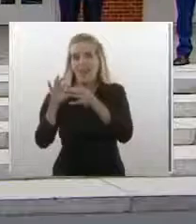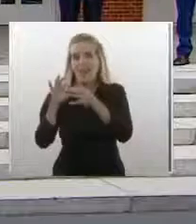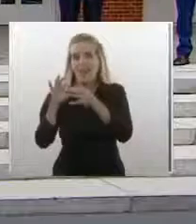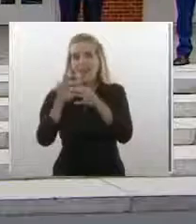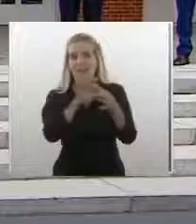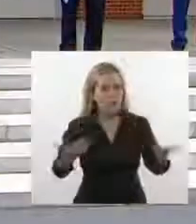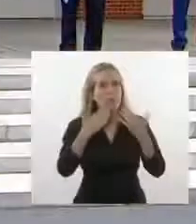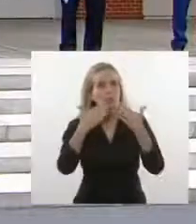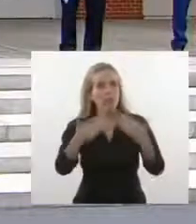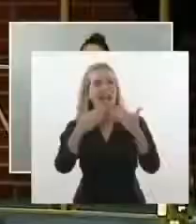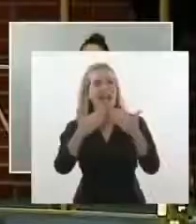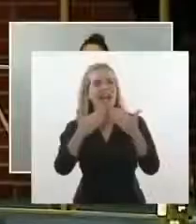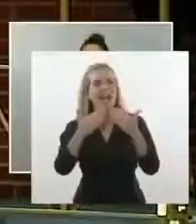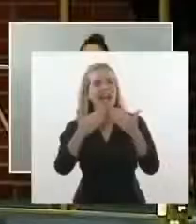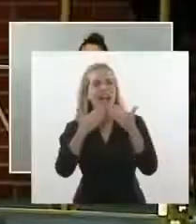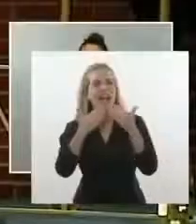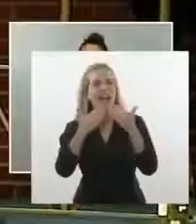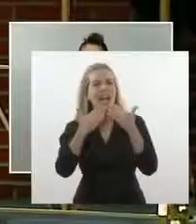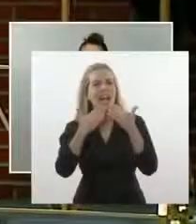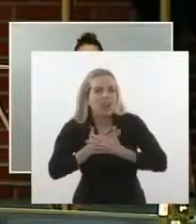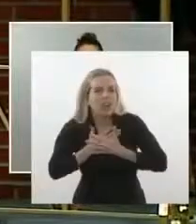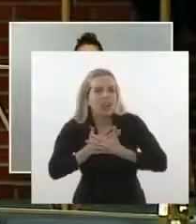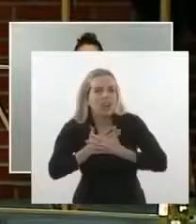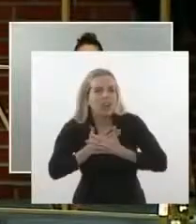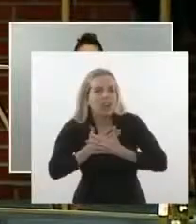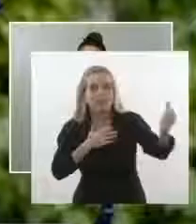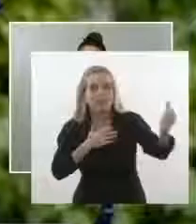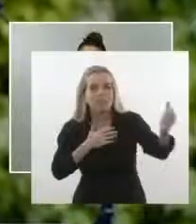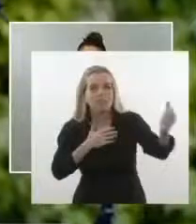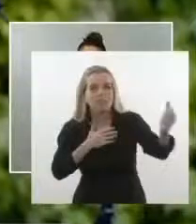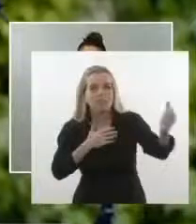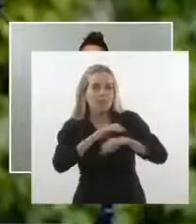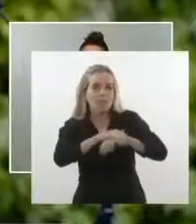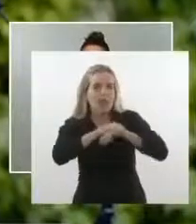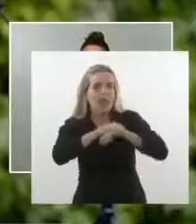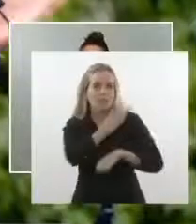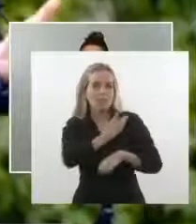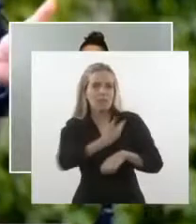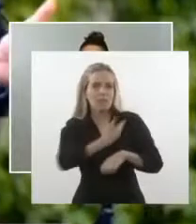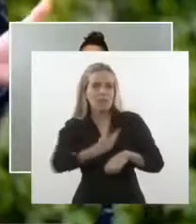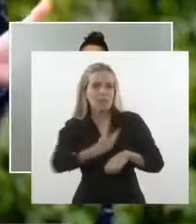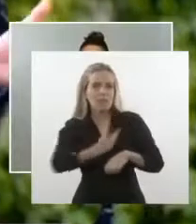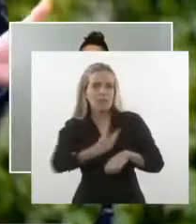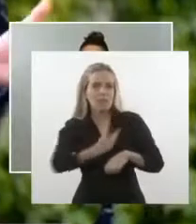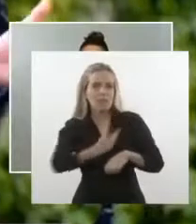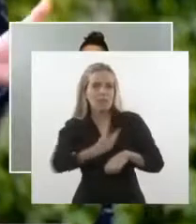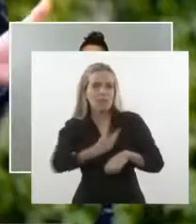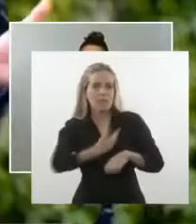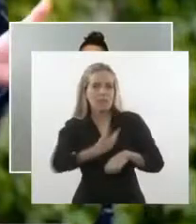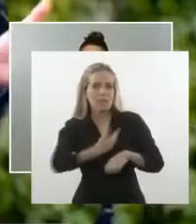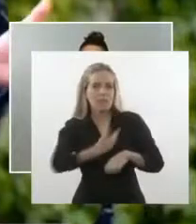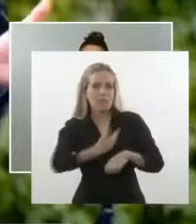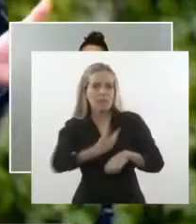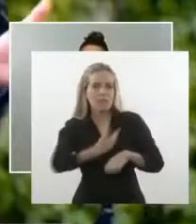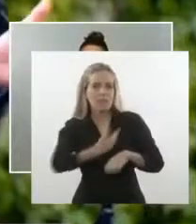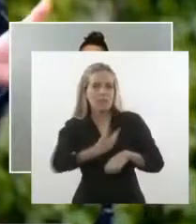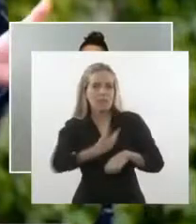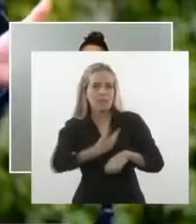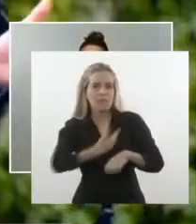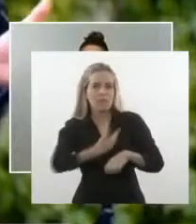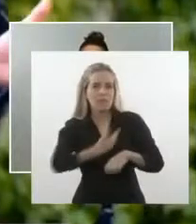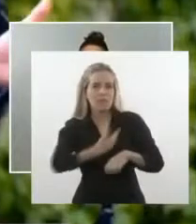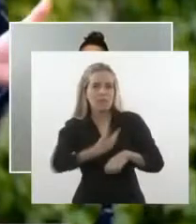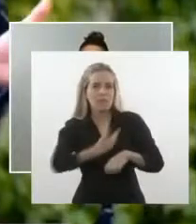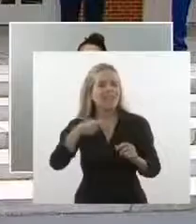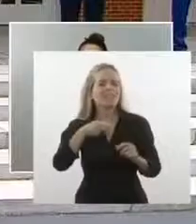Yo quiero decir por referencia de mi querido amigo Alberto Fernández en España. No es la primera vez, ya vino antes de ser nombrado